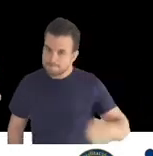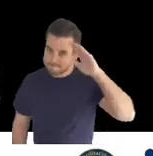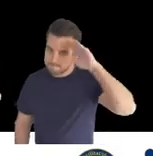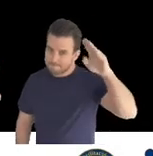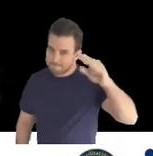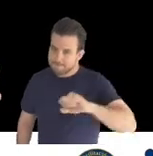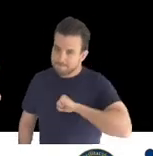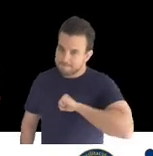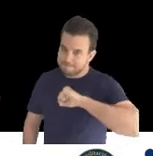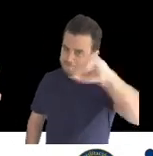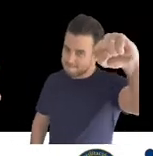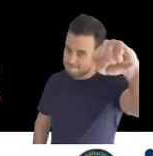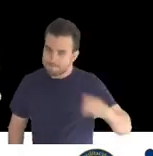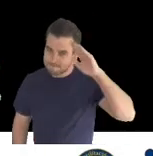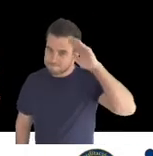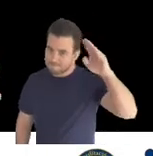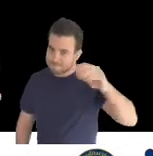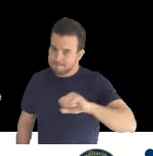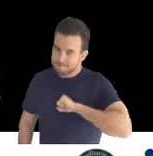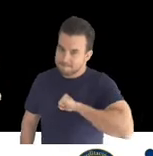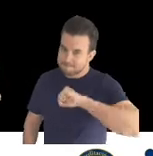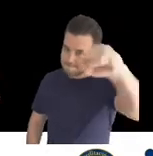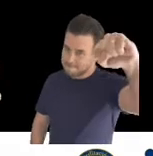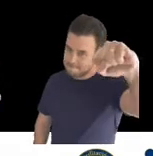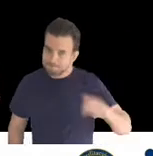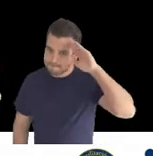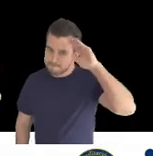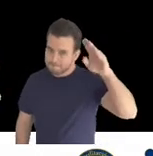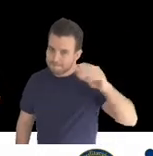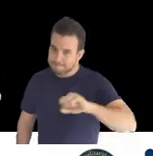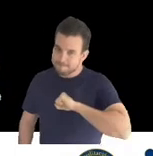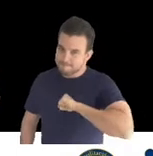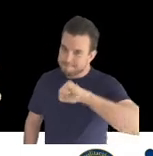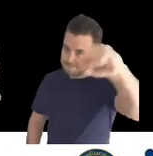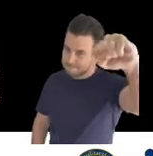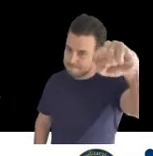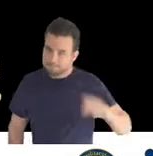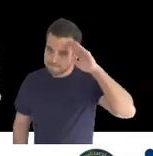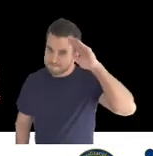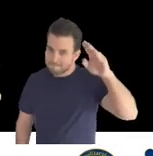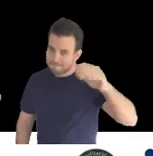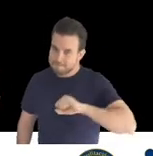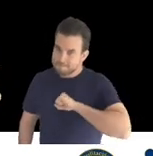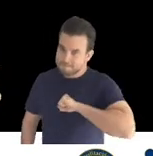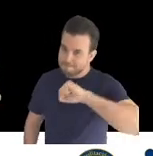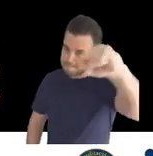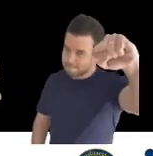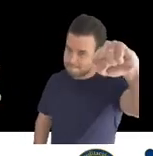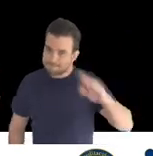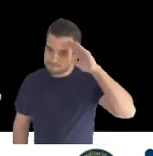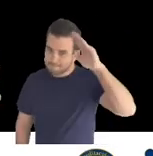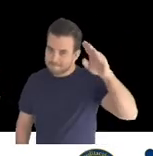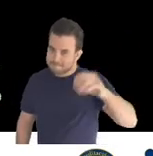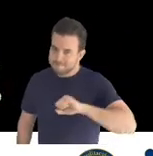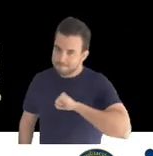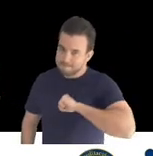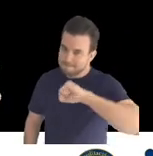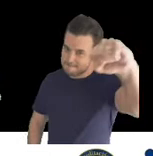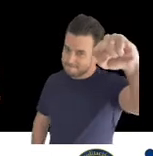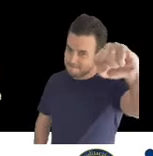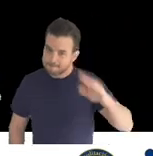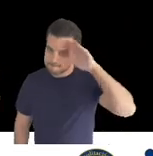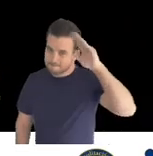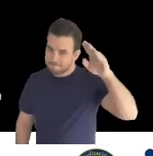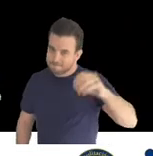en la Universidad Militar Nueva Granada y actualmente soy docente